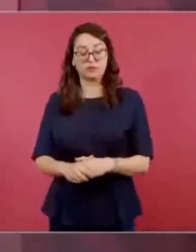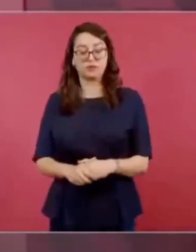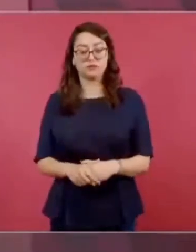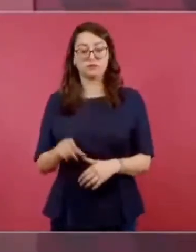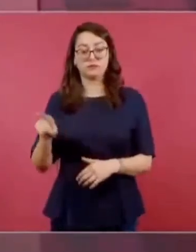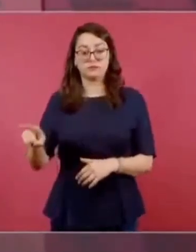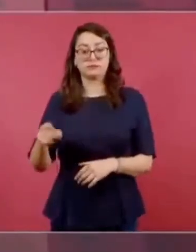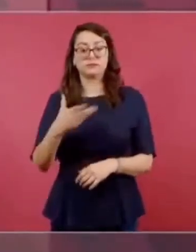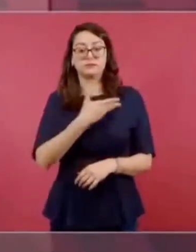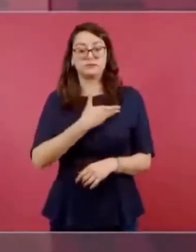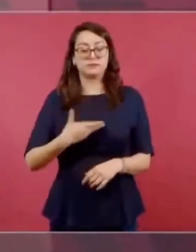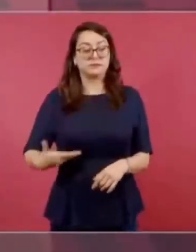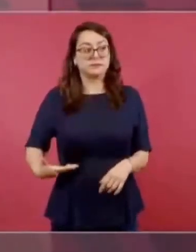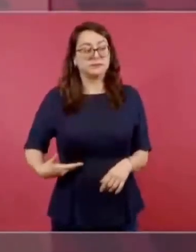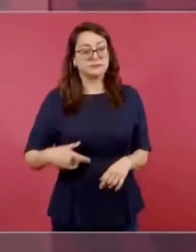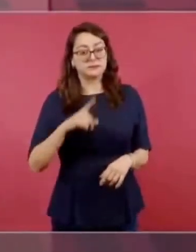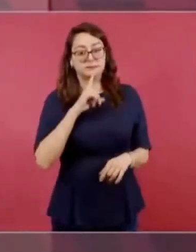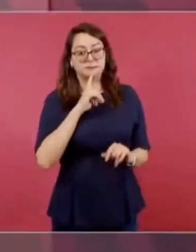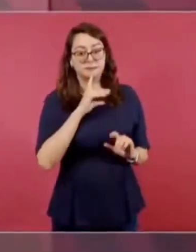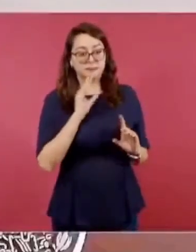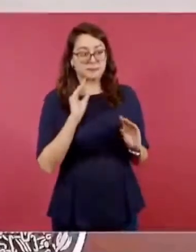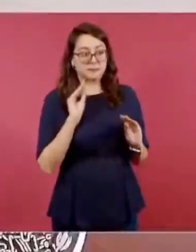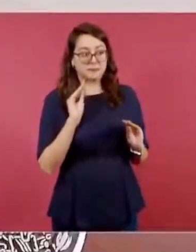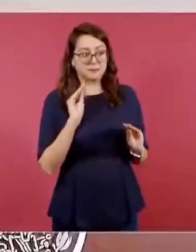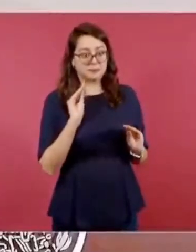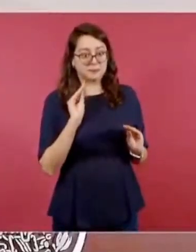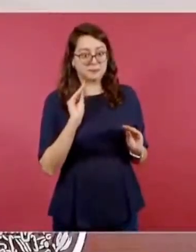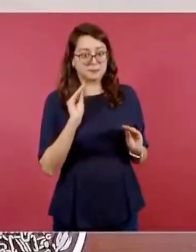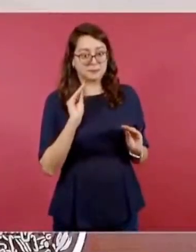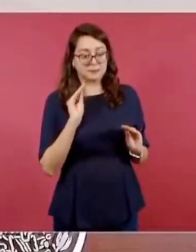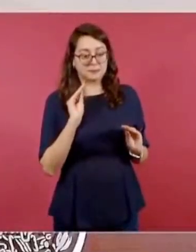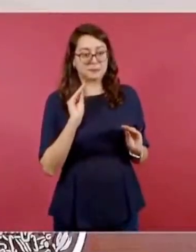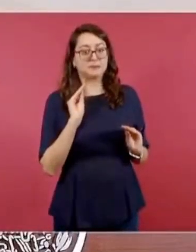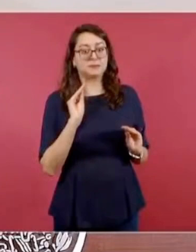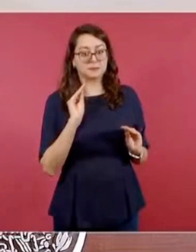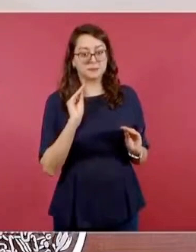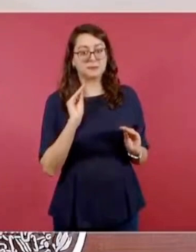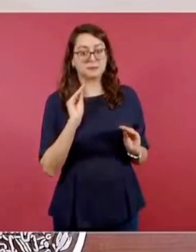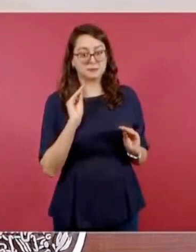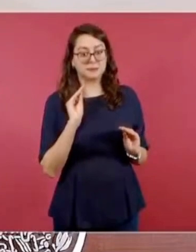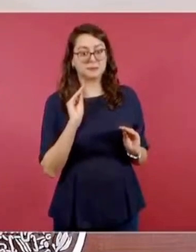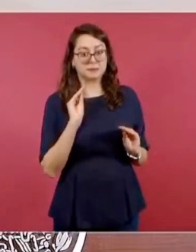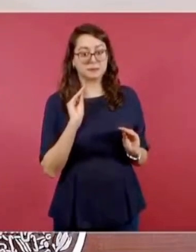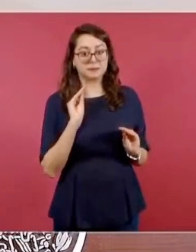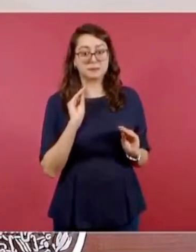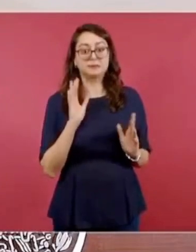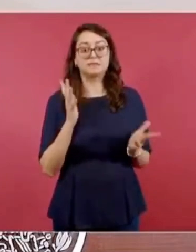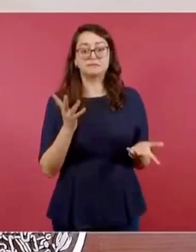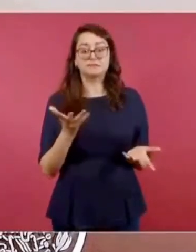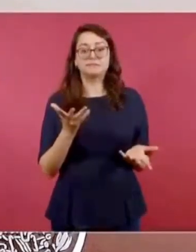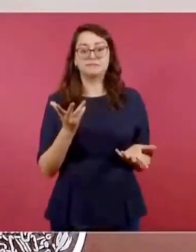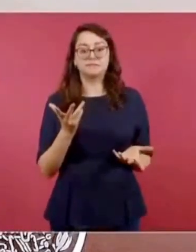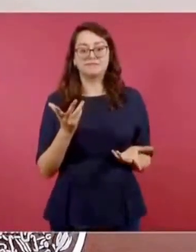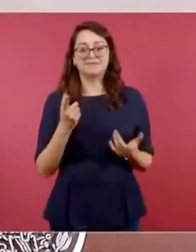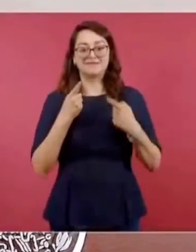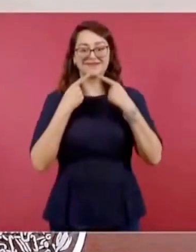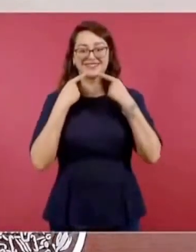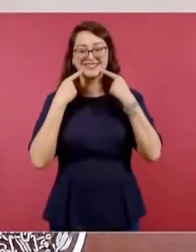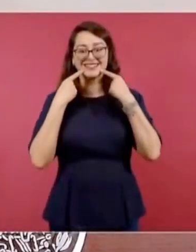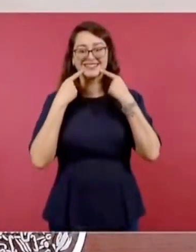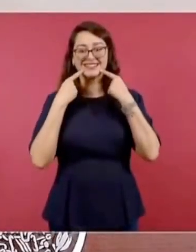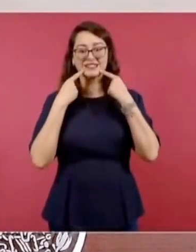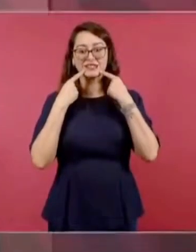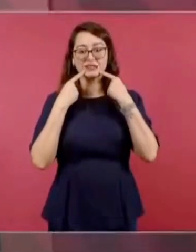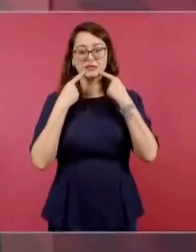una expresión serena, sólo traicionada por la pérdida de la sonrisa,